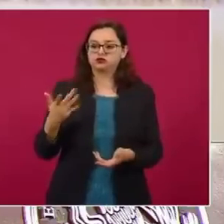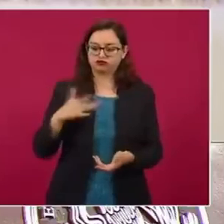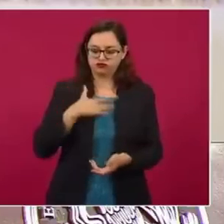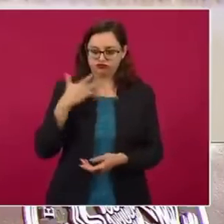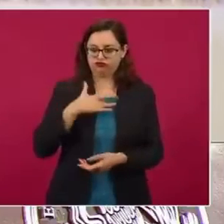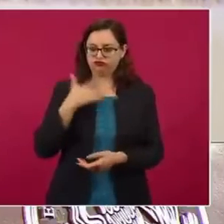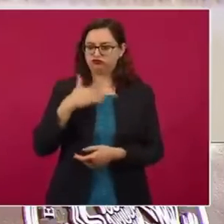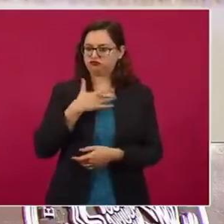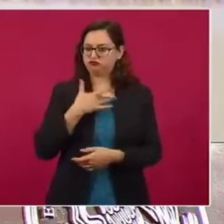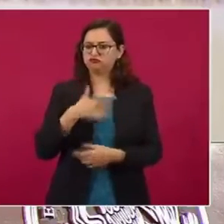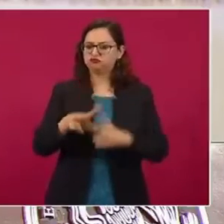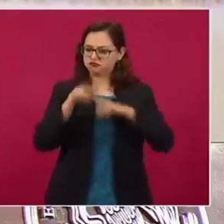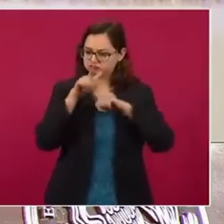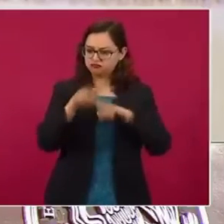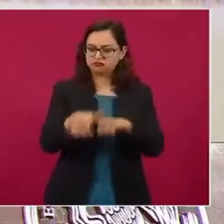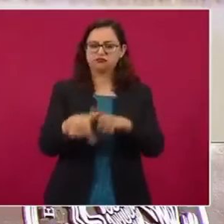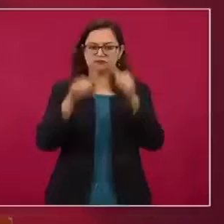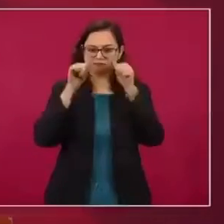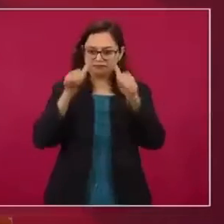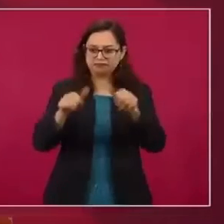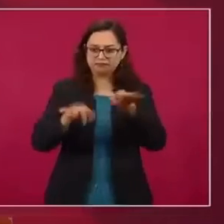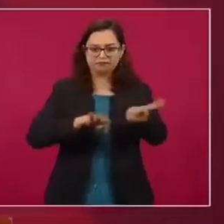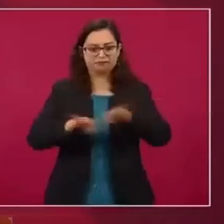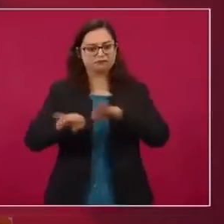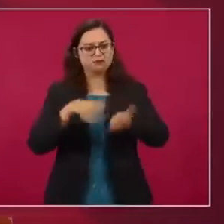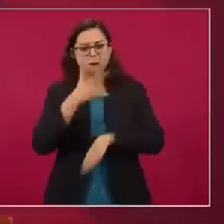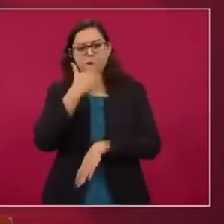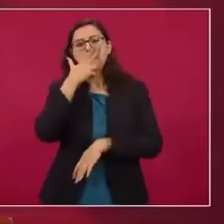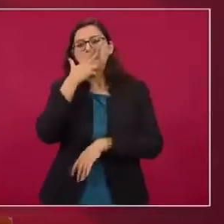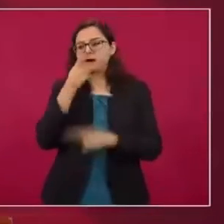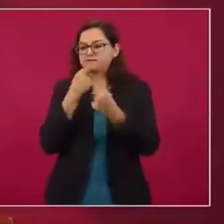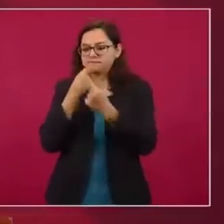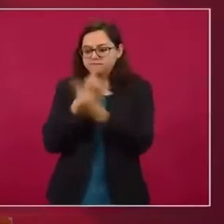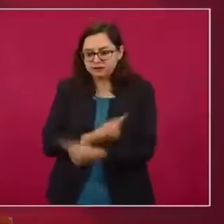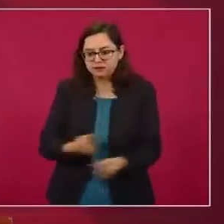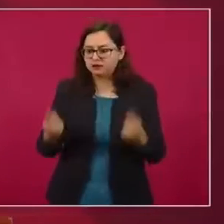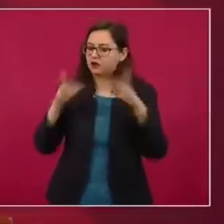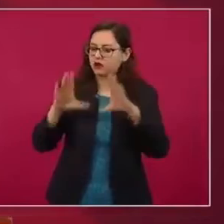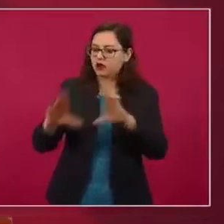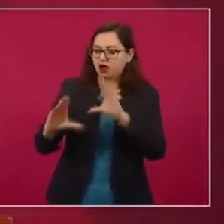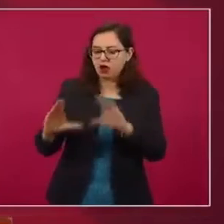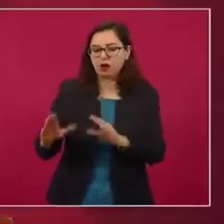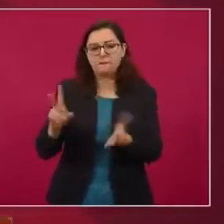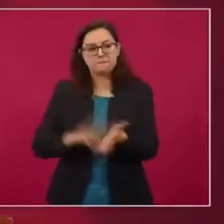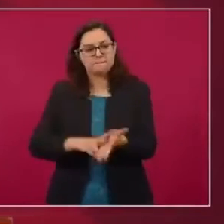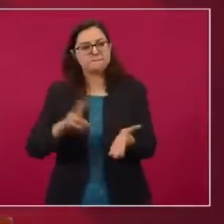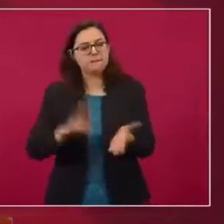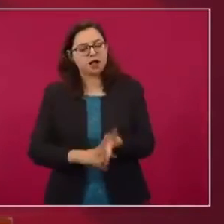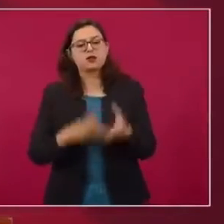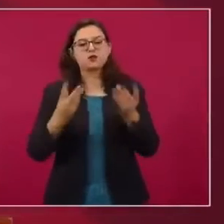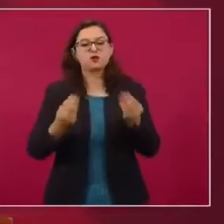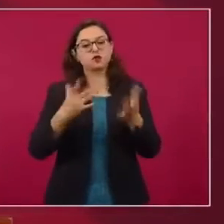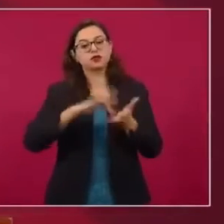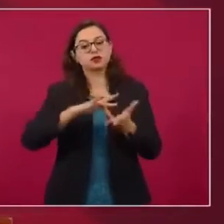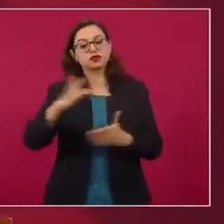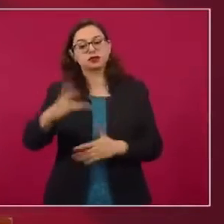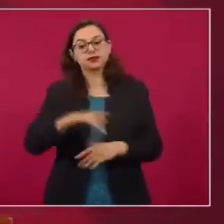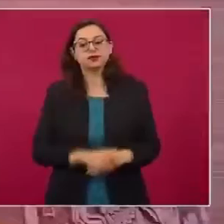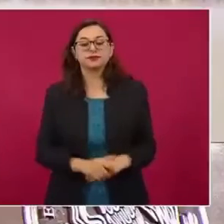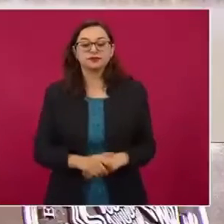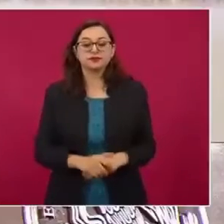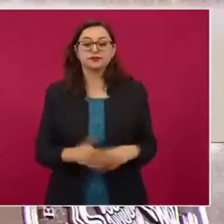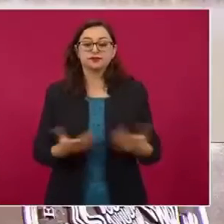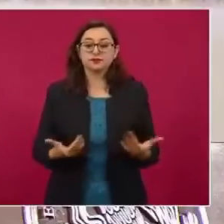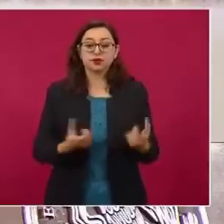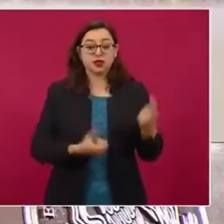precisamente atendiendo a esta población que para nosotros es lo más valioso, que son nuestros niños y nuestros adolescentes. Los invito a que los compañeros